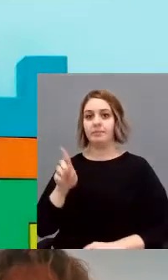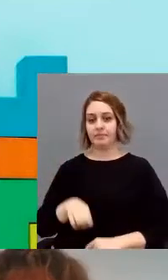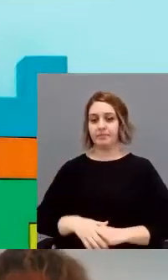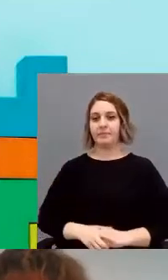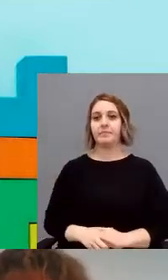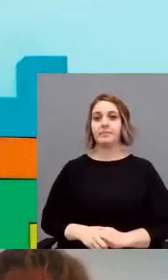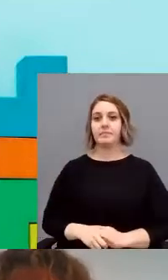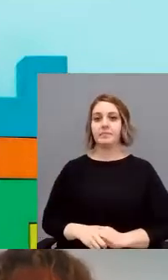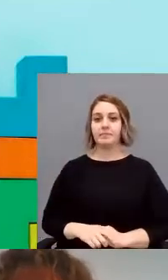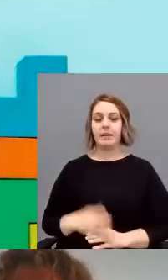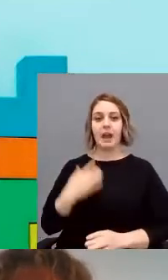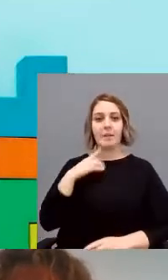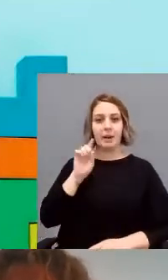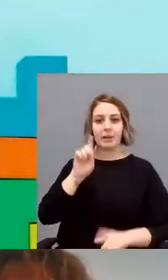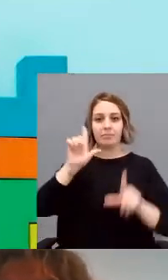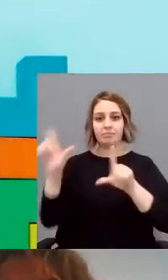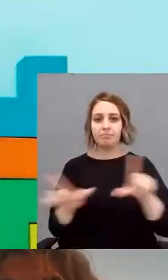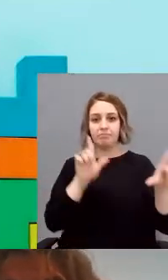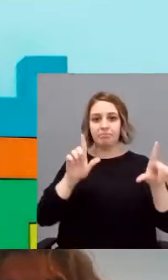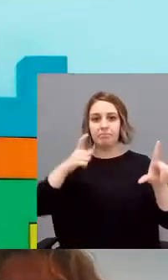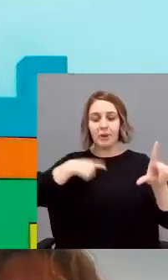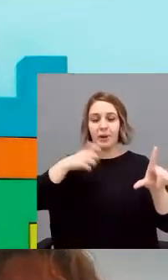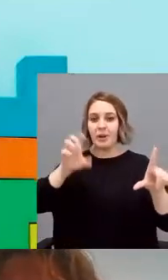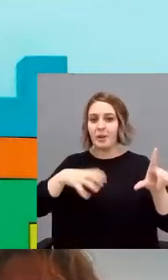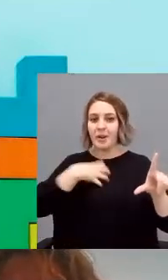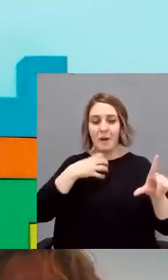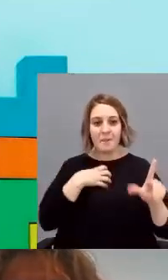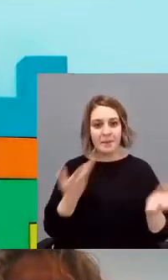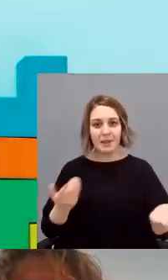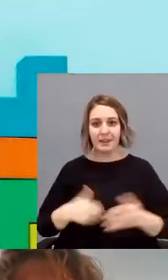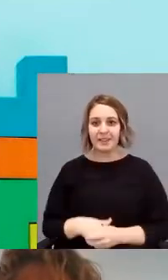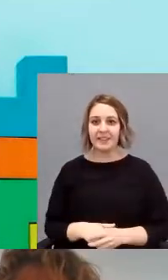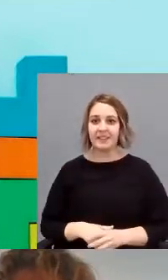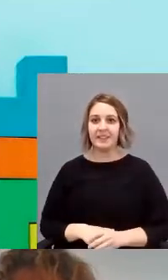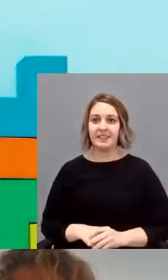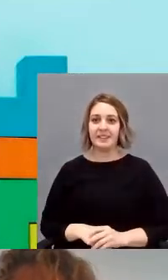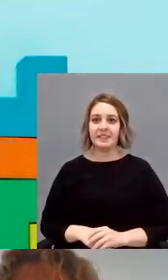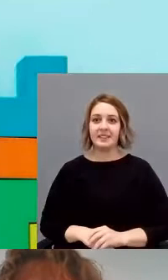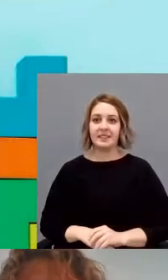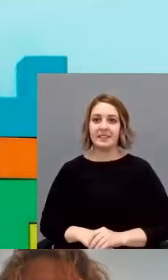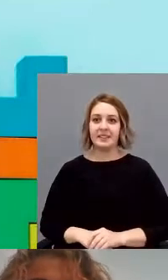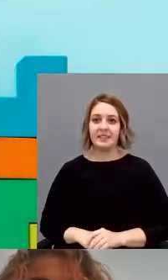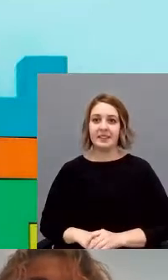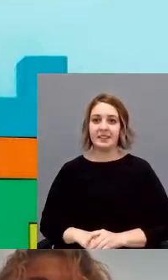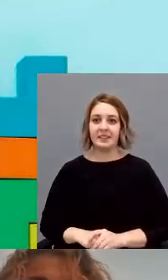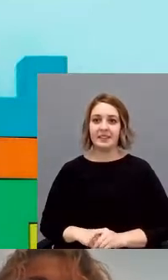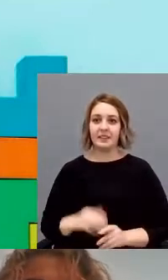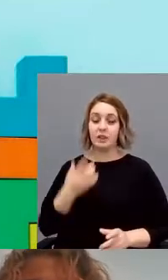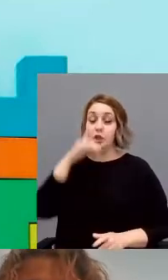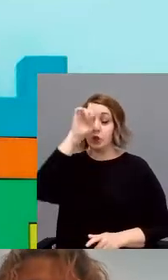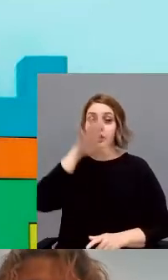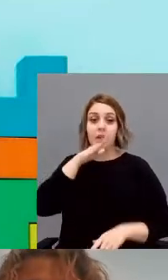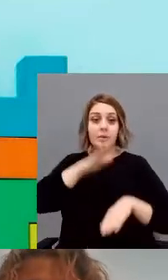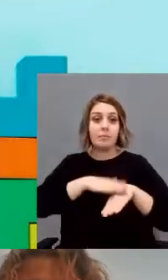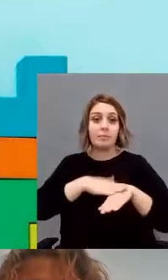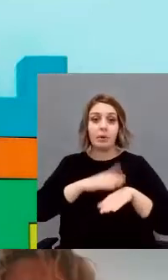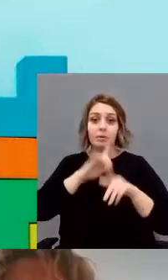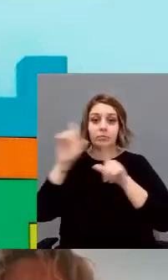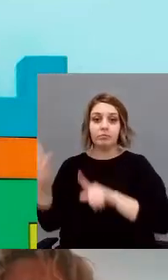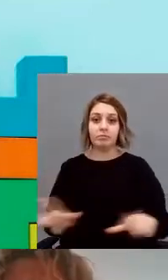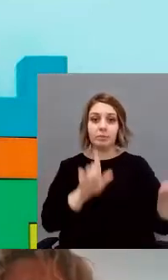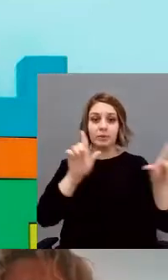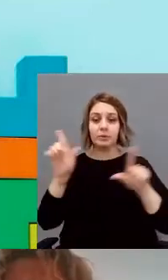No me pasa ahora, no me pasa la pantalla. No sé por qué, me ha quedado